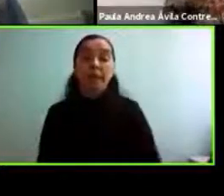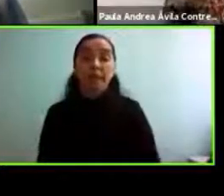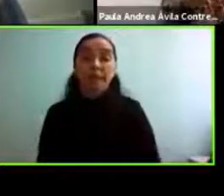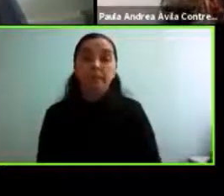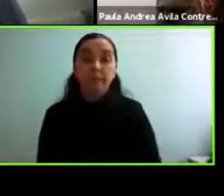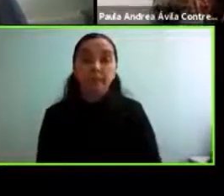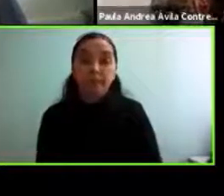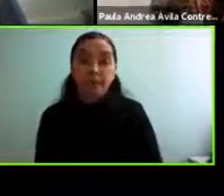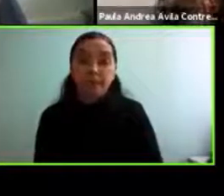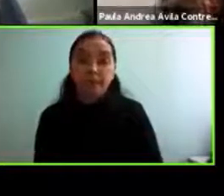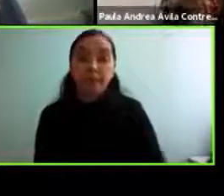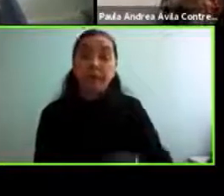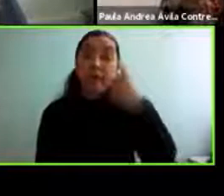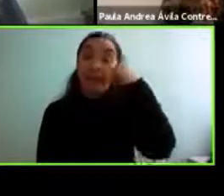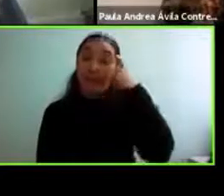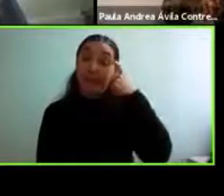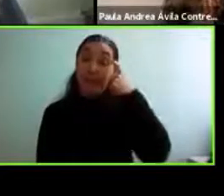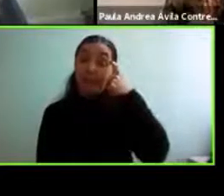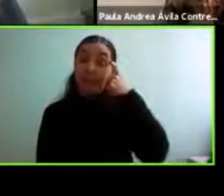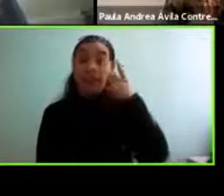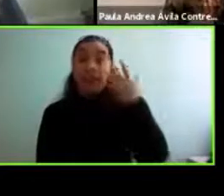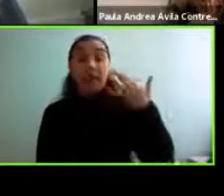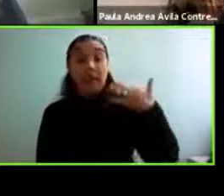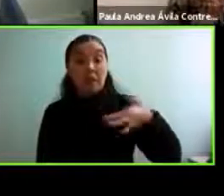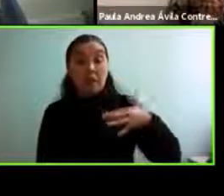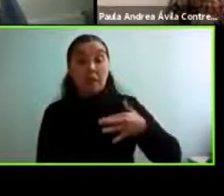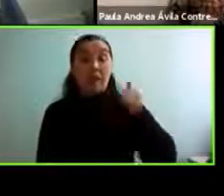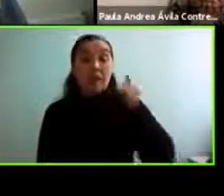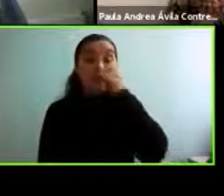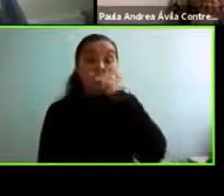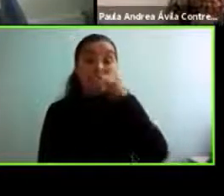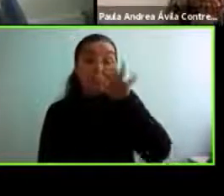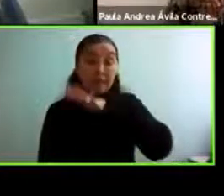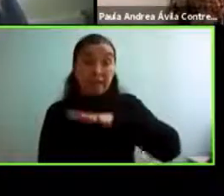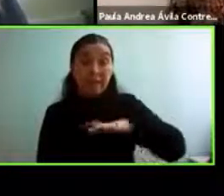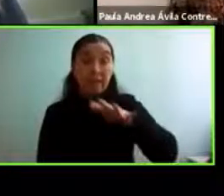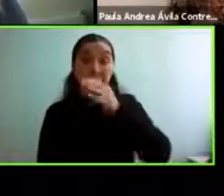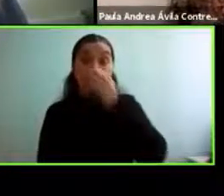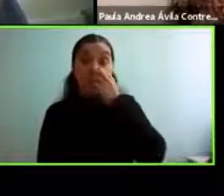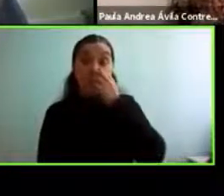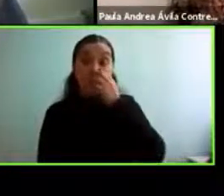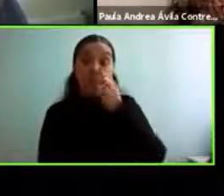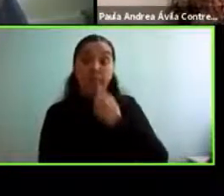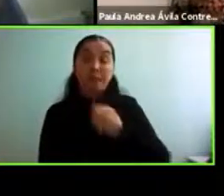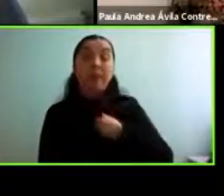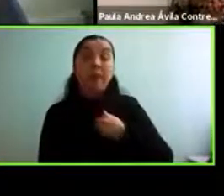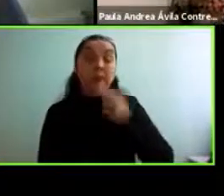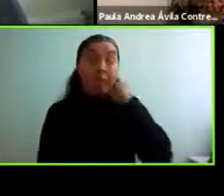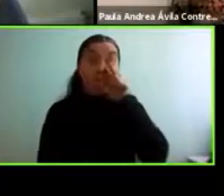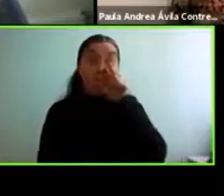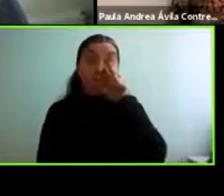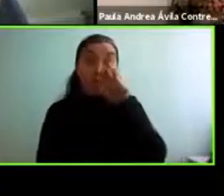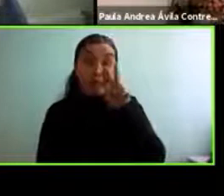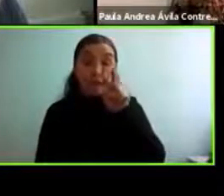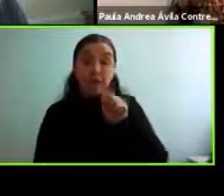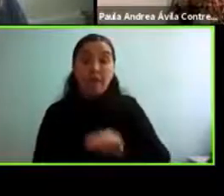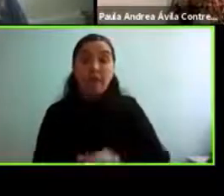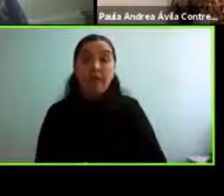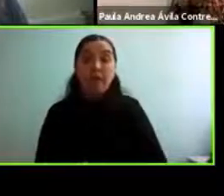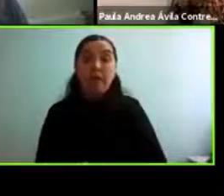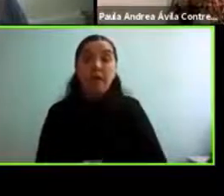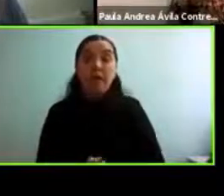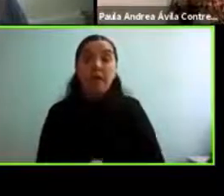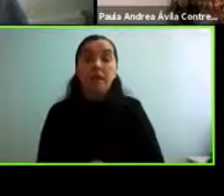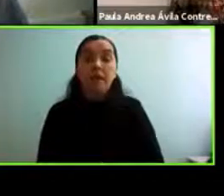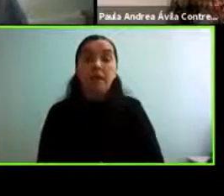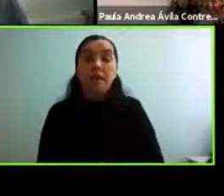Creo que importante en estos tiempos lo digo desde mi mirada como desde la mirada de